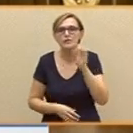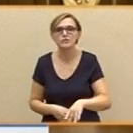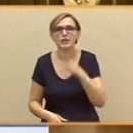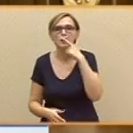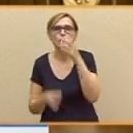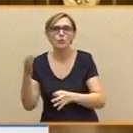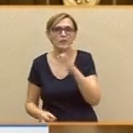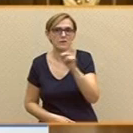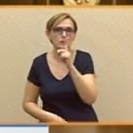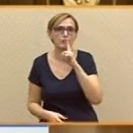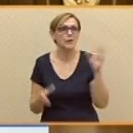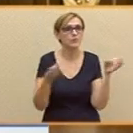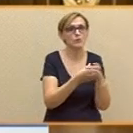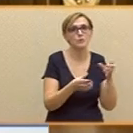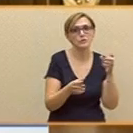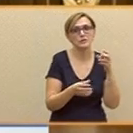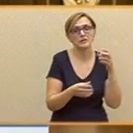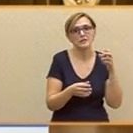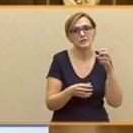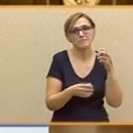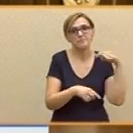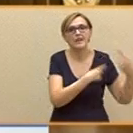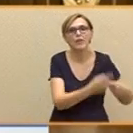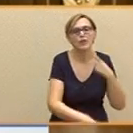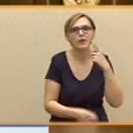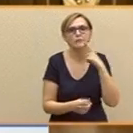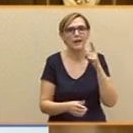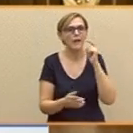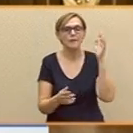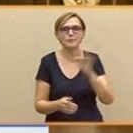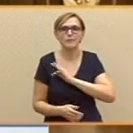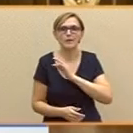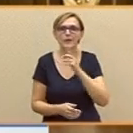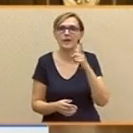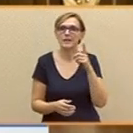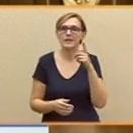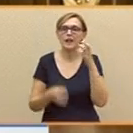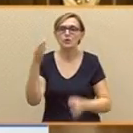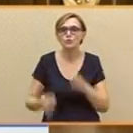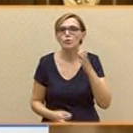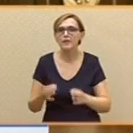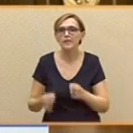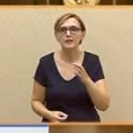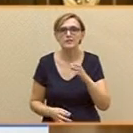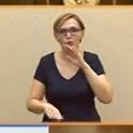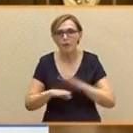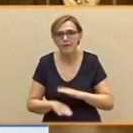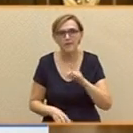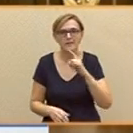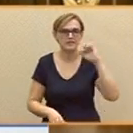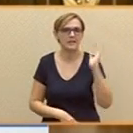tradicionales que pervirtieron el sistema para premiar a los jueces obedientes, dependientes y castigar a los jueces incómodos.